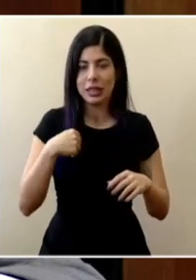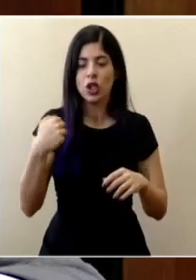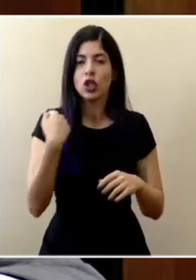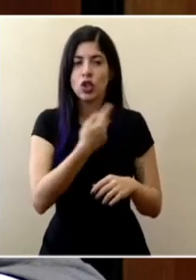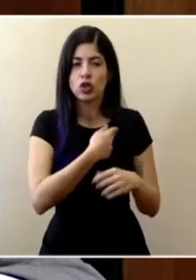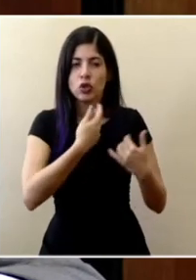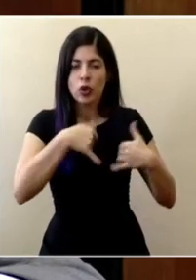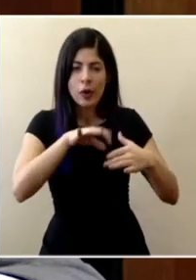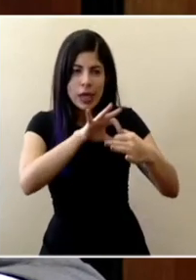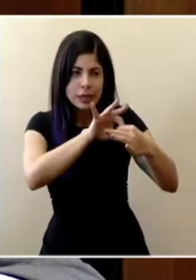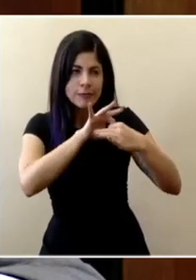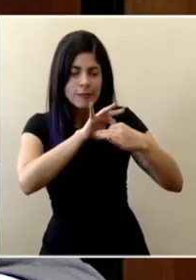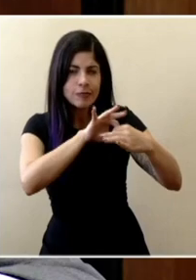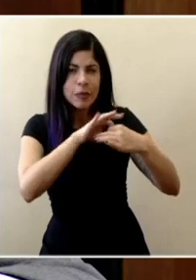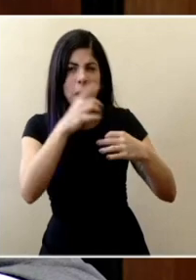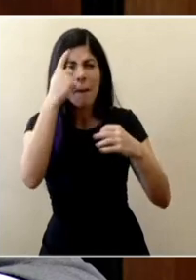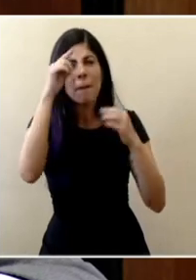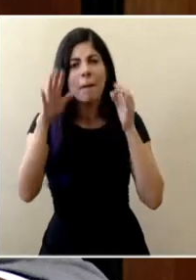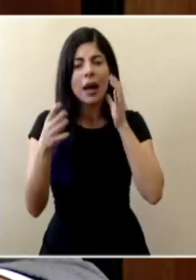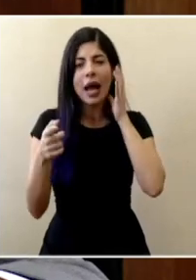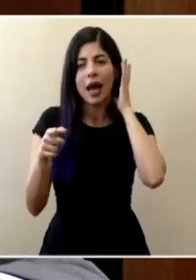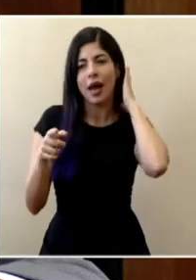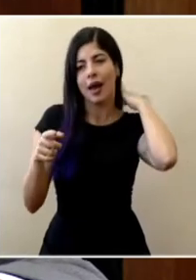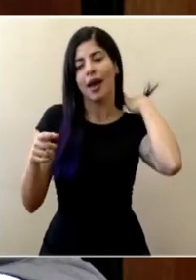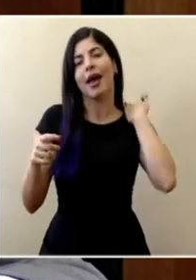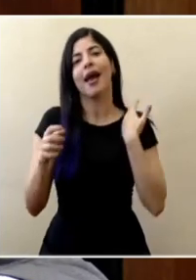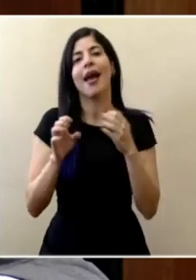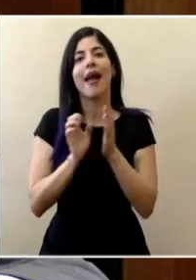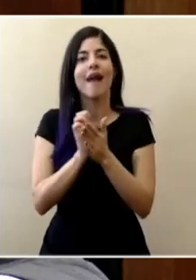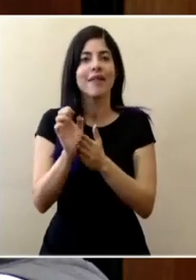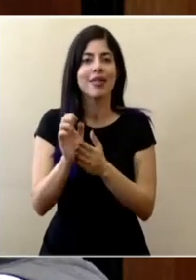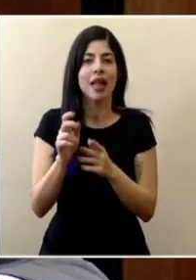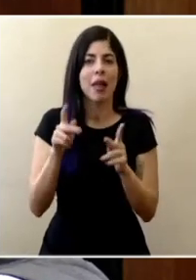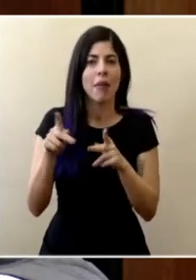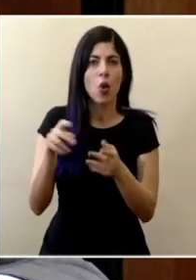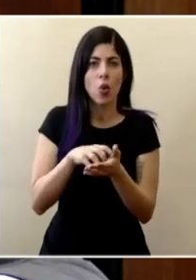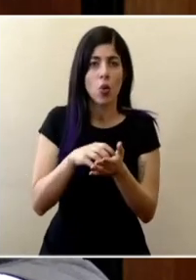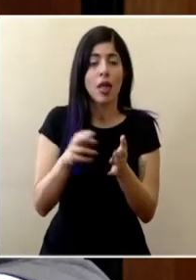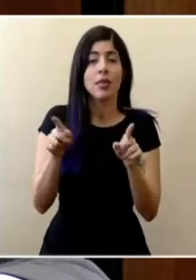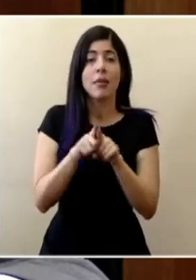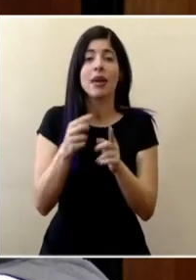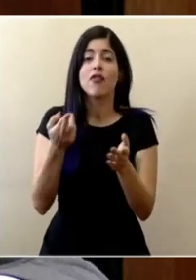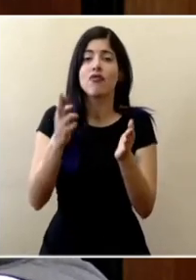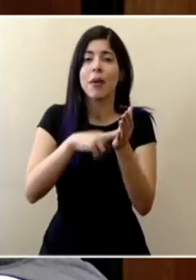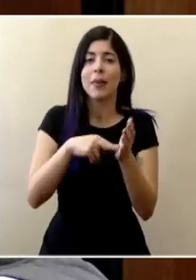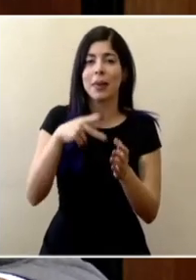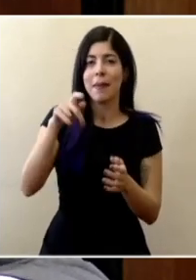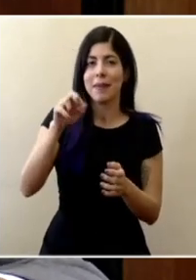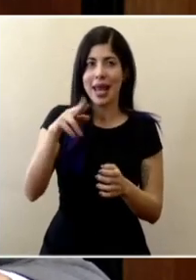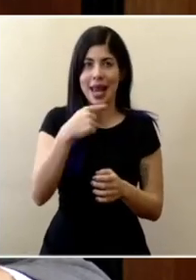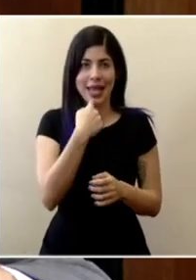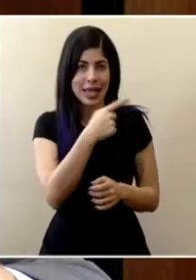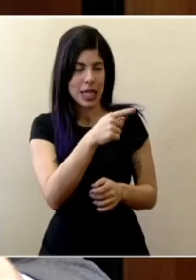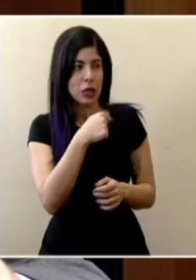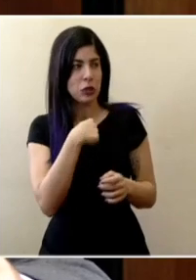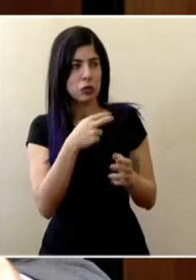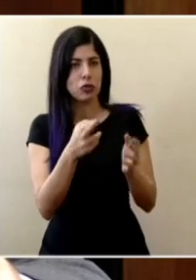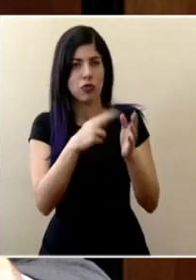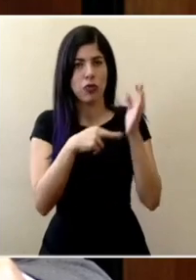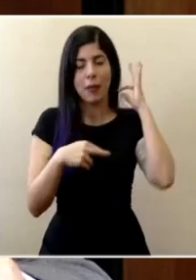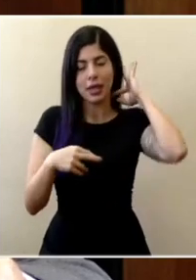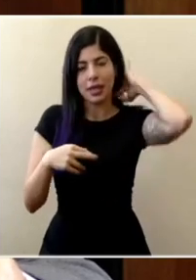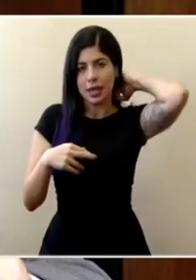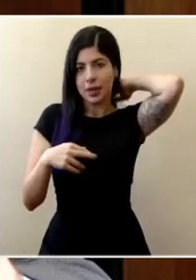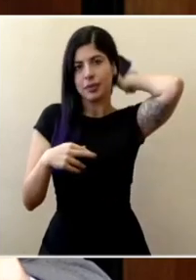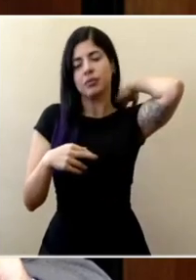coordinaciones para que esto pues evitar la especulación además quiero reiterar lo que decía doña Pilar si me lo permiten hacer